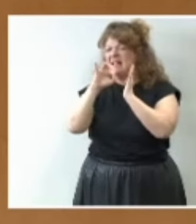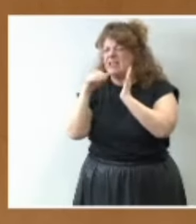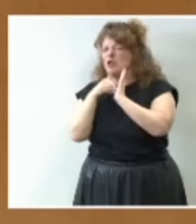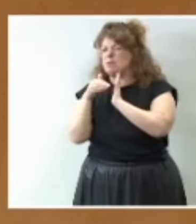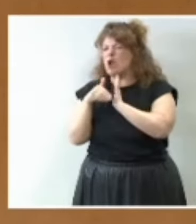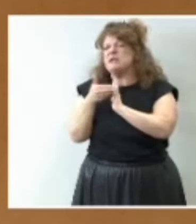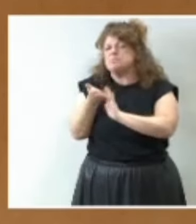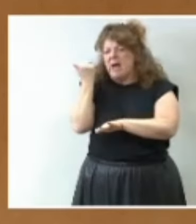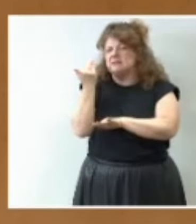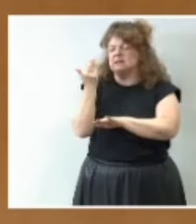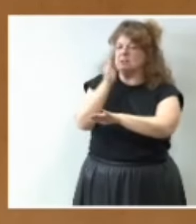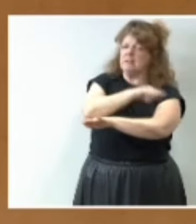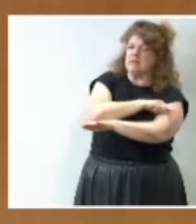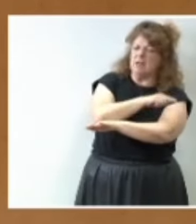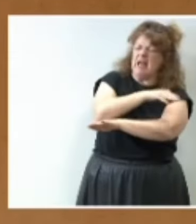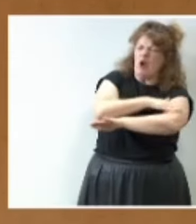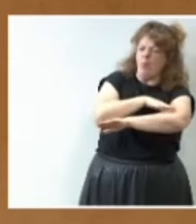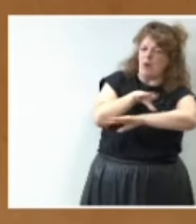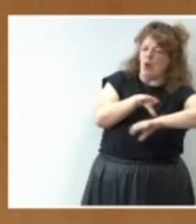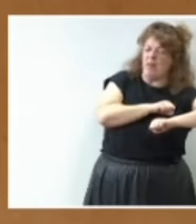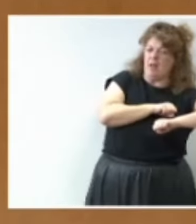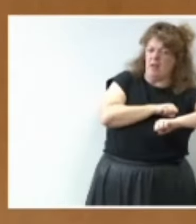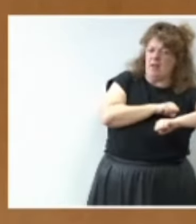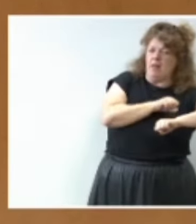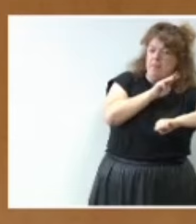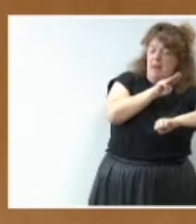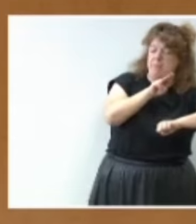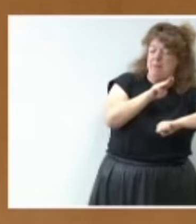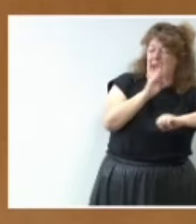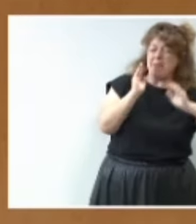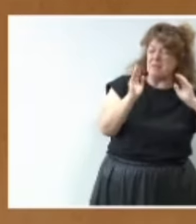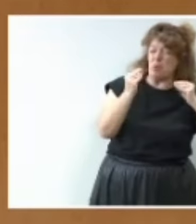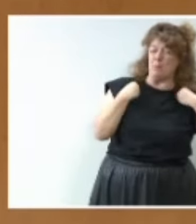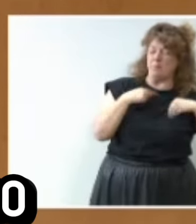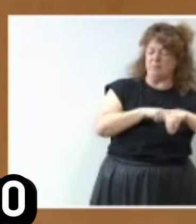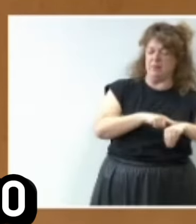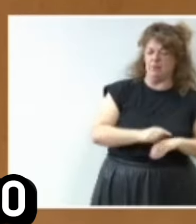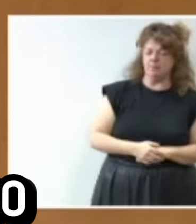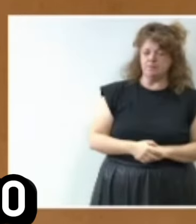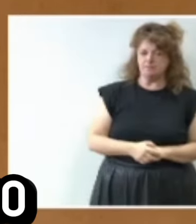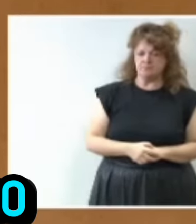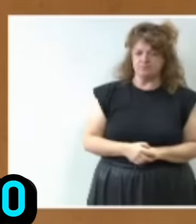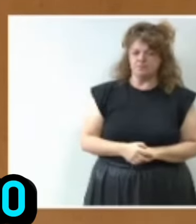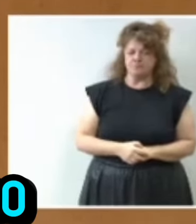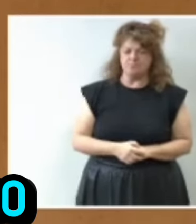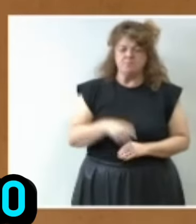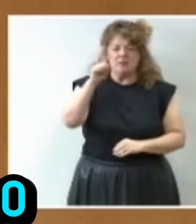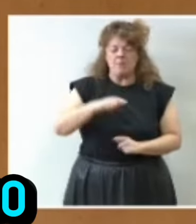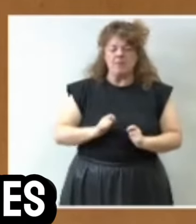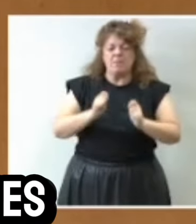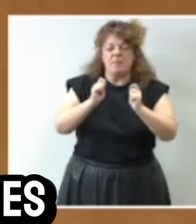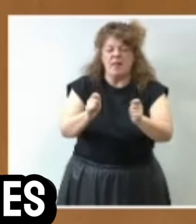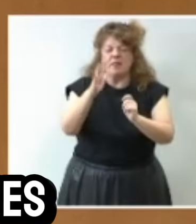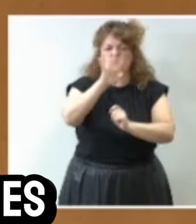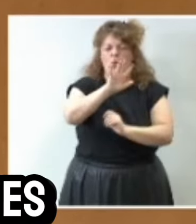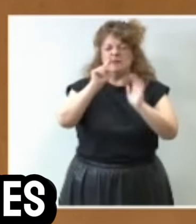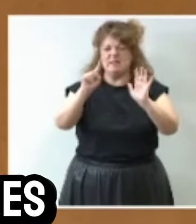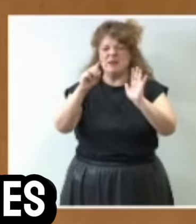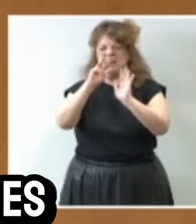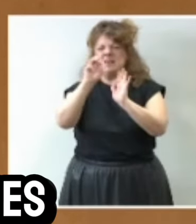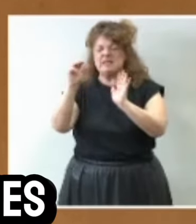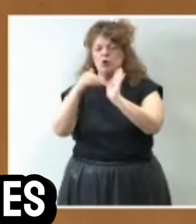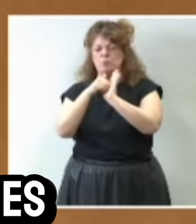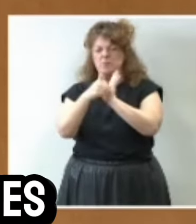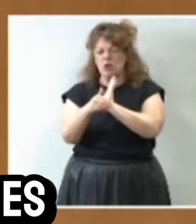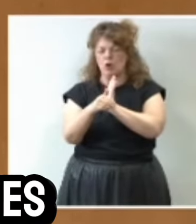más que el gobierno de su partido en el mismo periodo temporal hemos adjudicado 56.300 millones